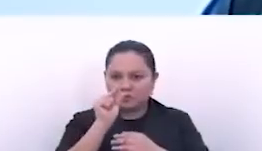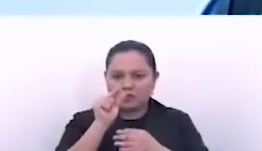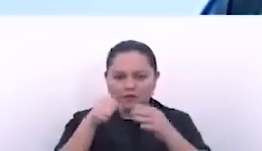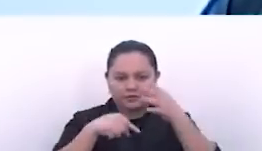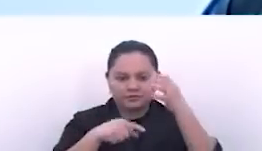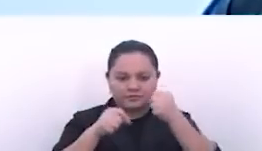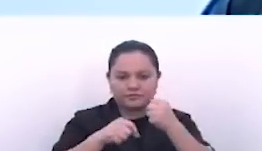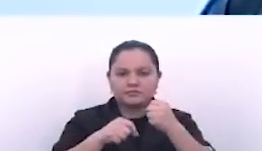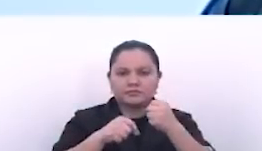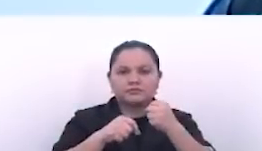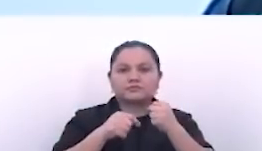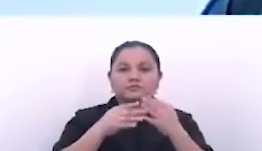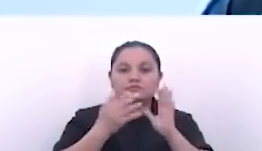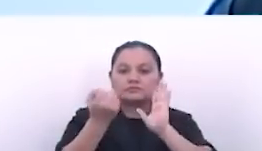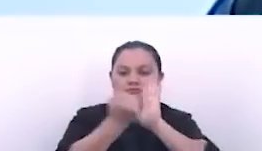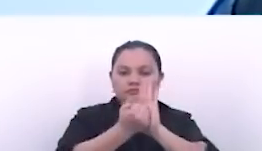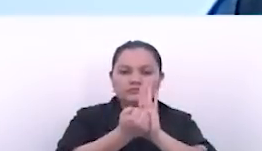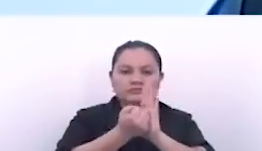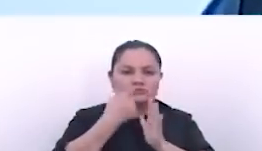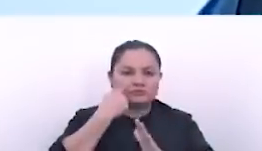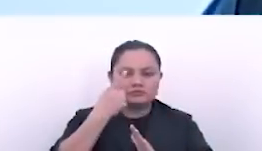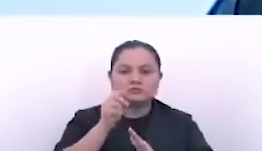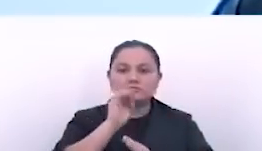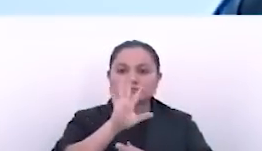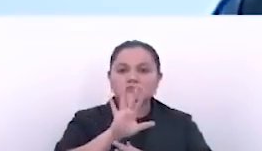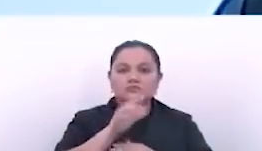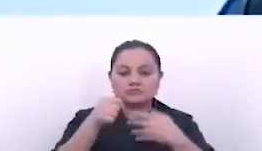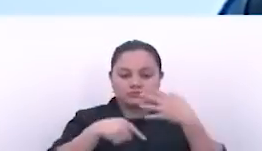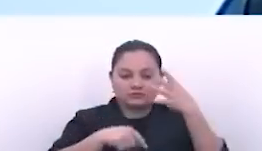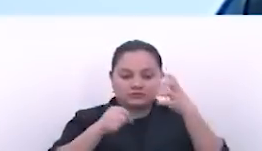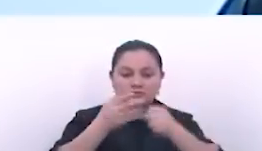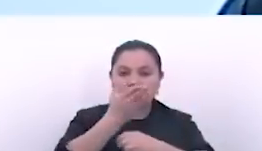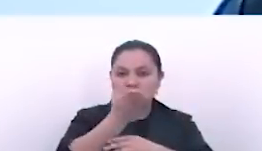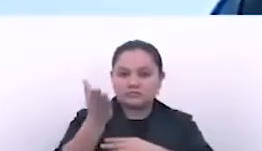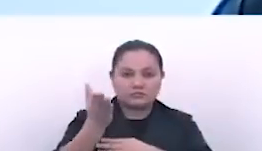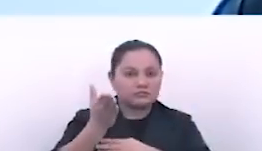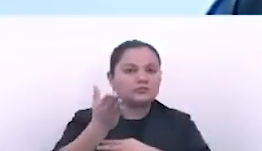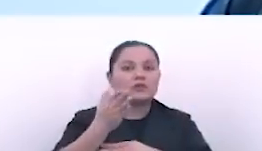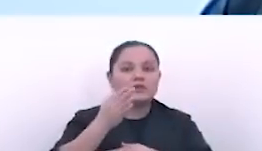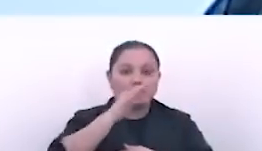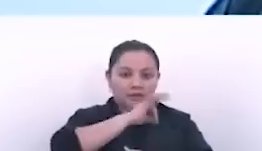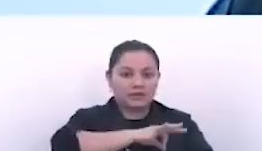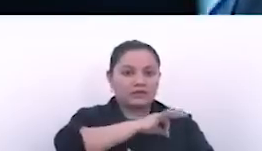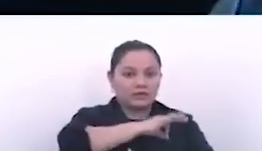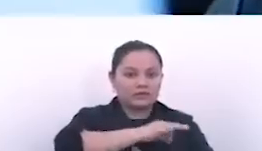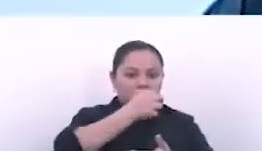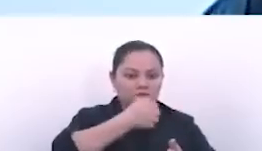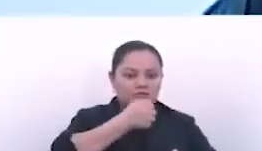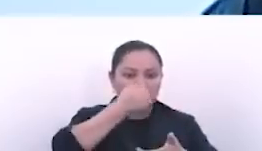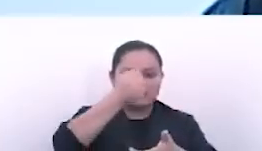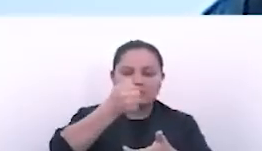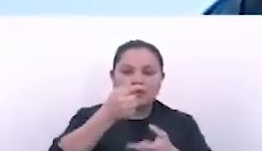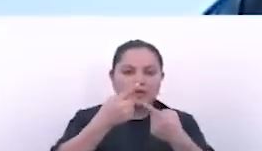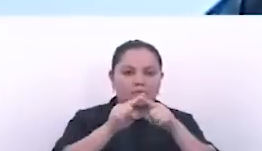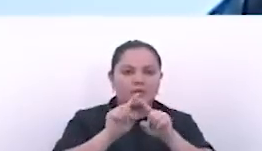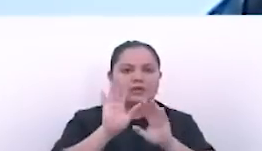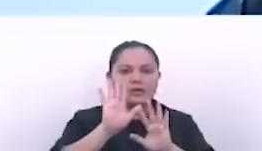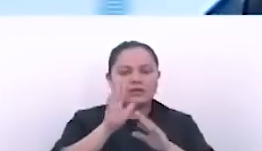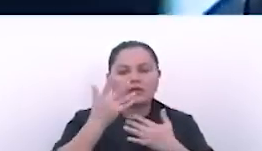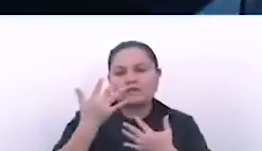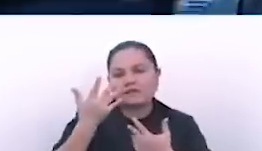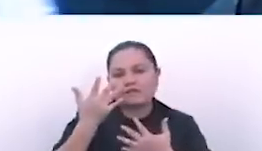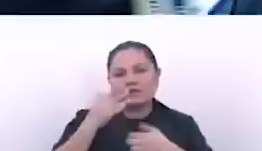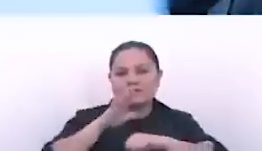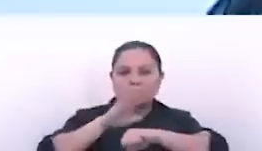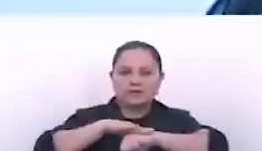pero a los agricultores les sigue apareciendo. Usted es beneficiario del paquete agrícola, pero le vamos a avisar